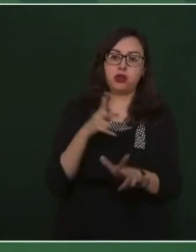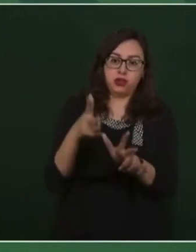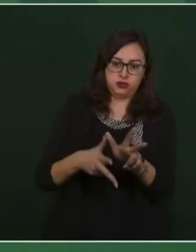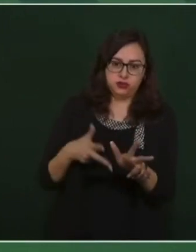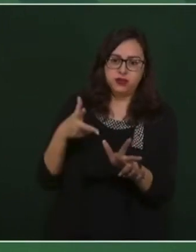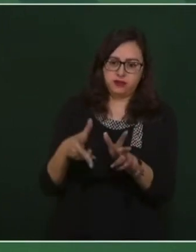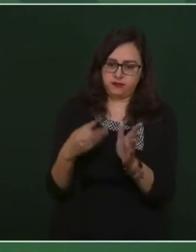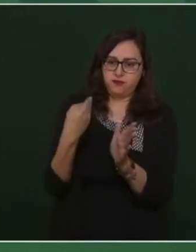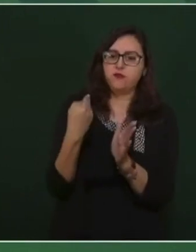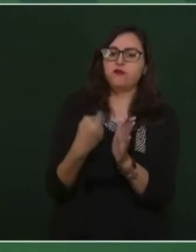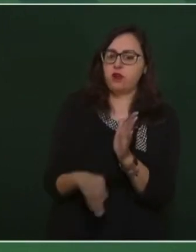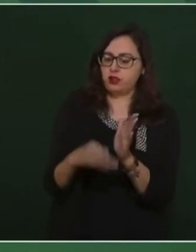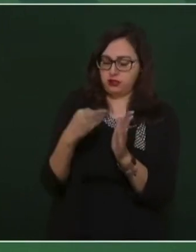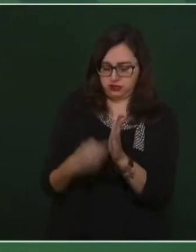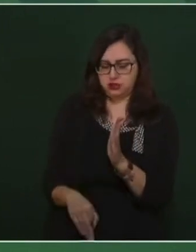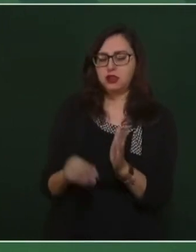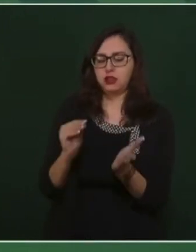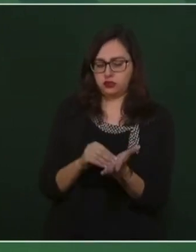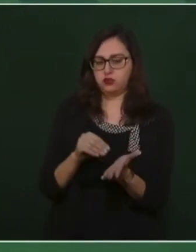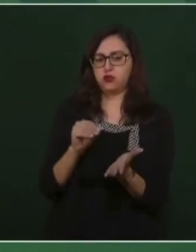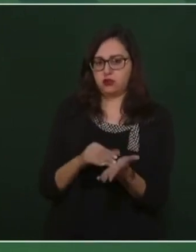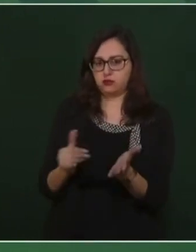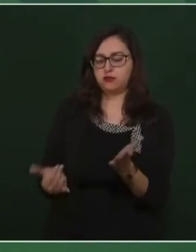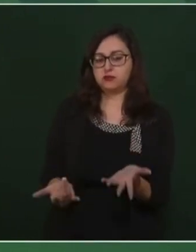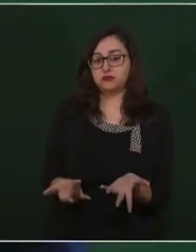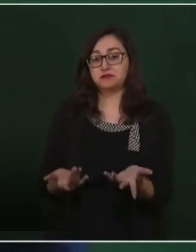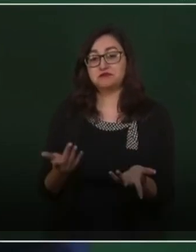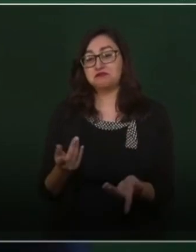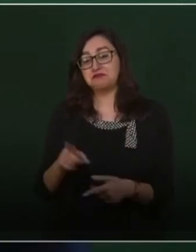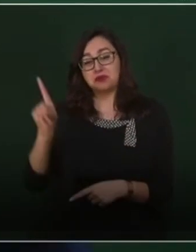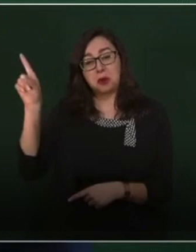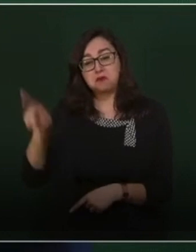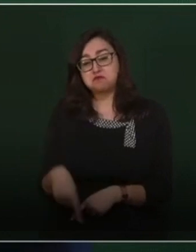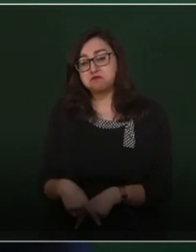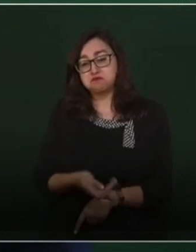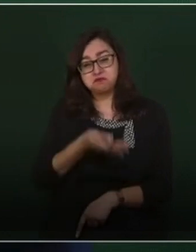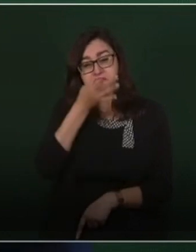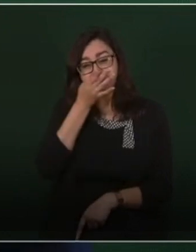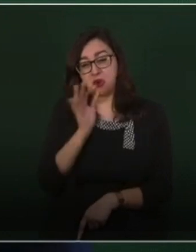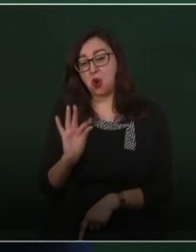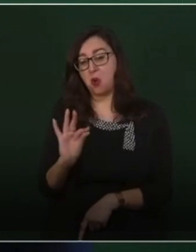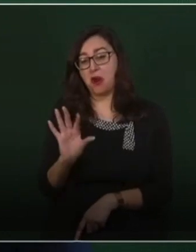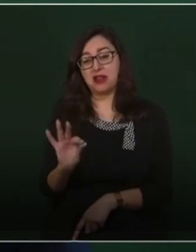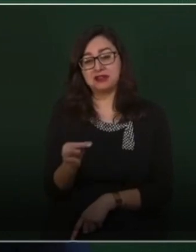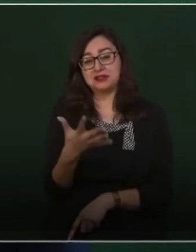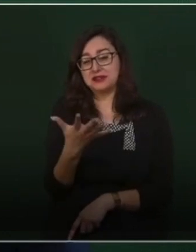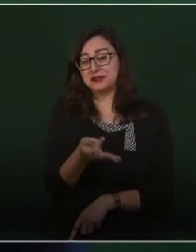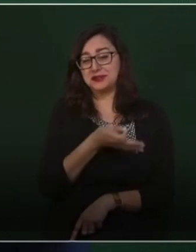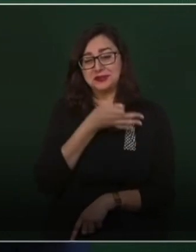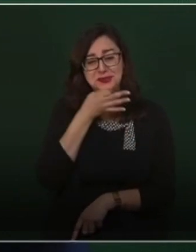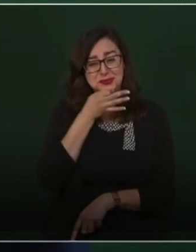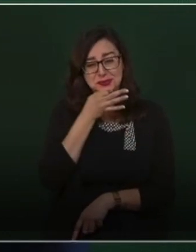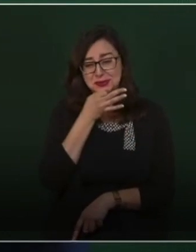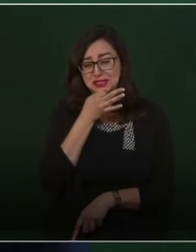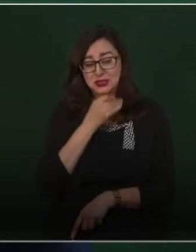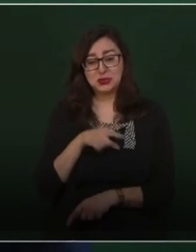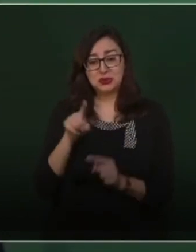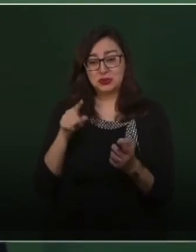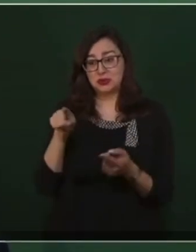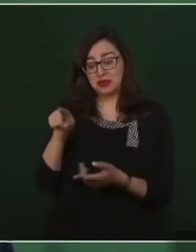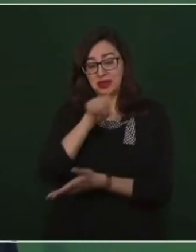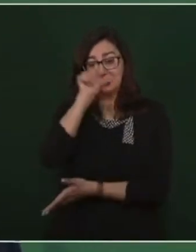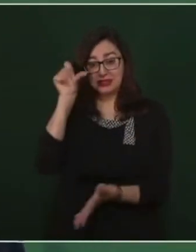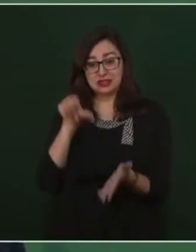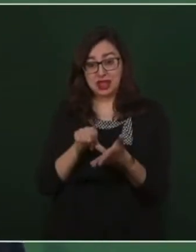Buenavista a este aeropuerto, se van a hacer 45 minutos del centro de la